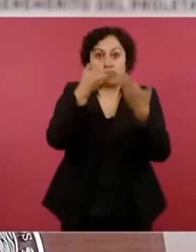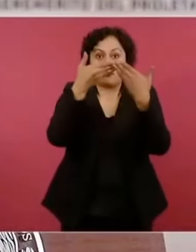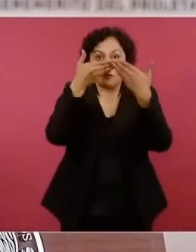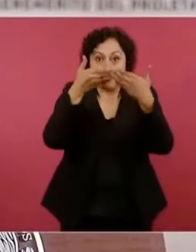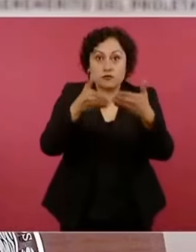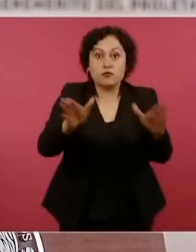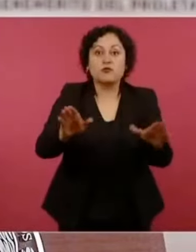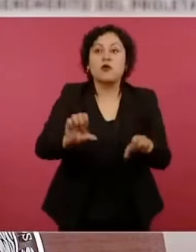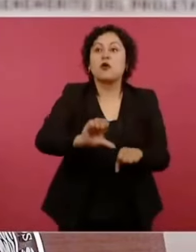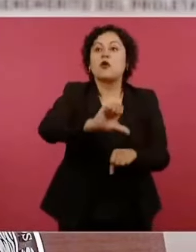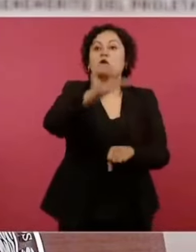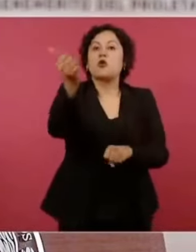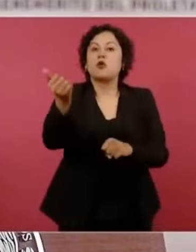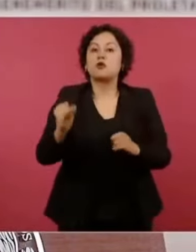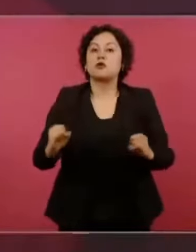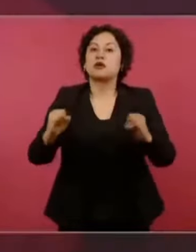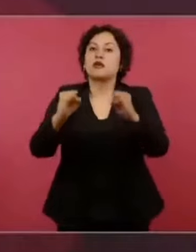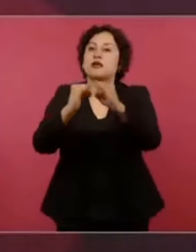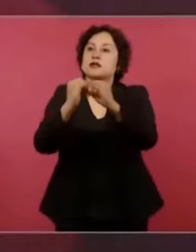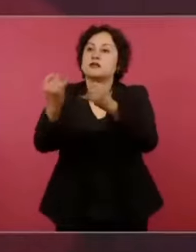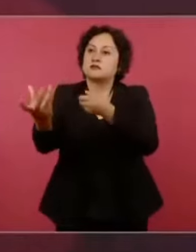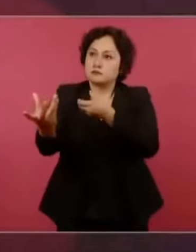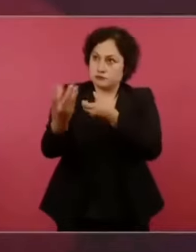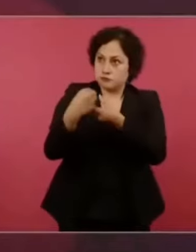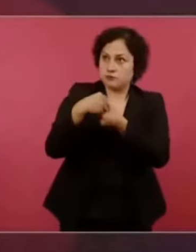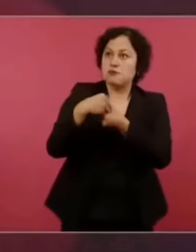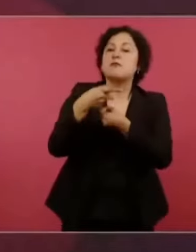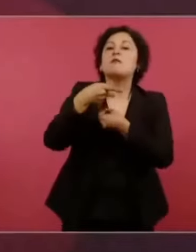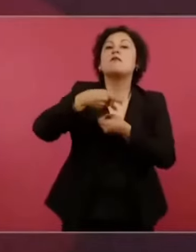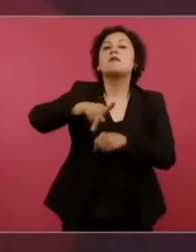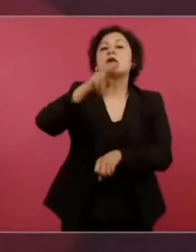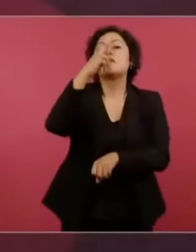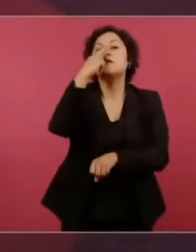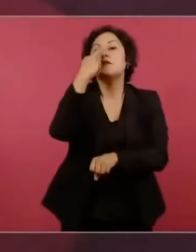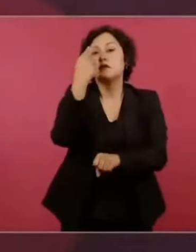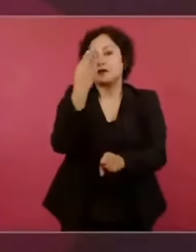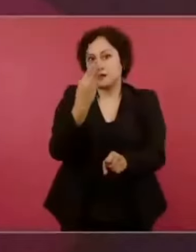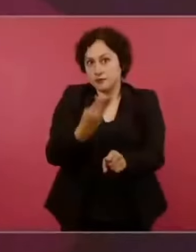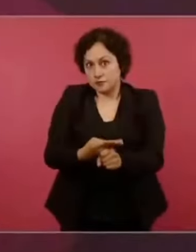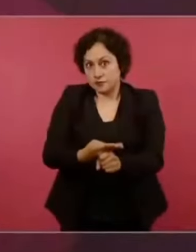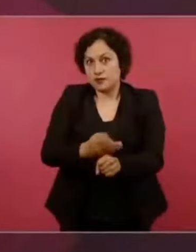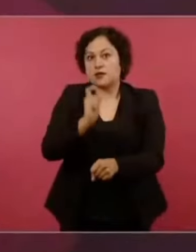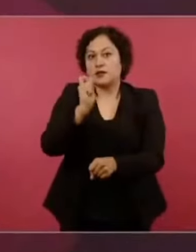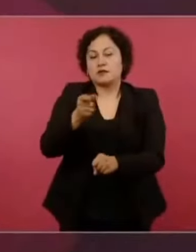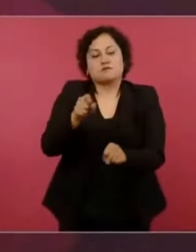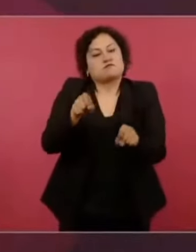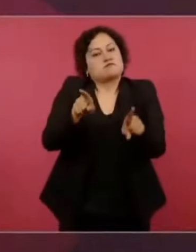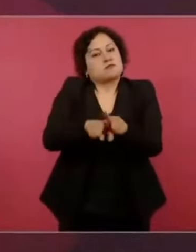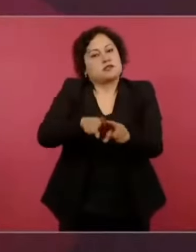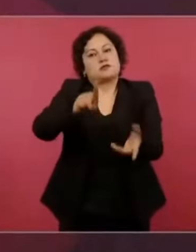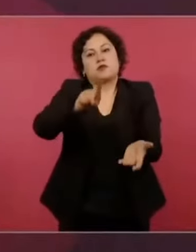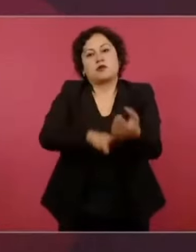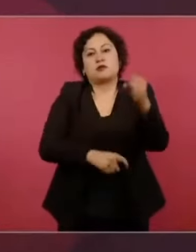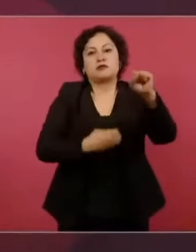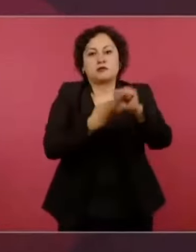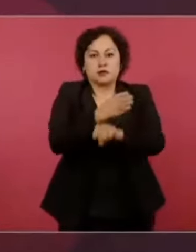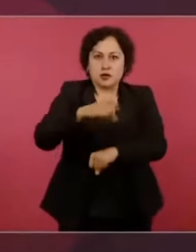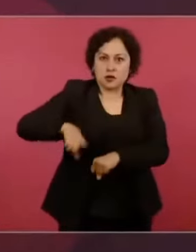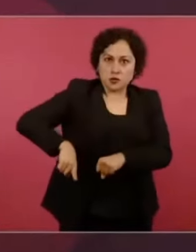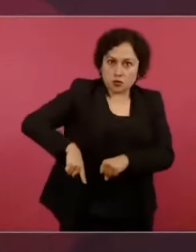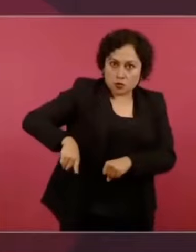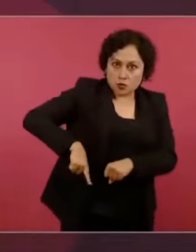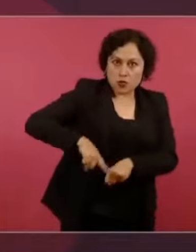instituciones con responsabilidad, los propios gobiernos del Estado, ayuntamientos,